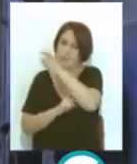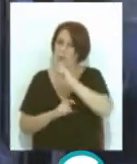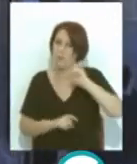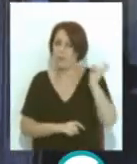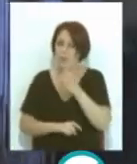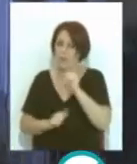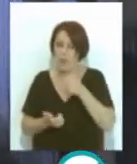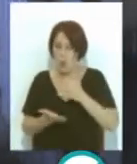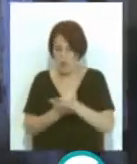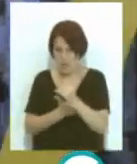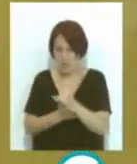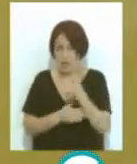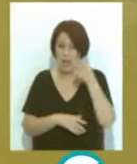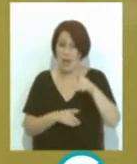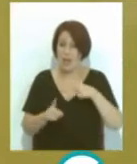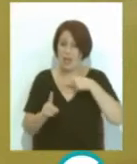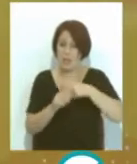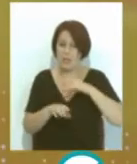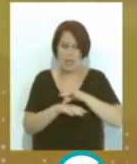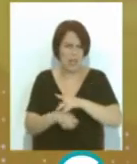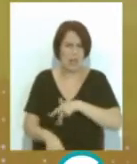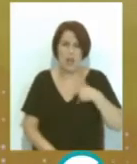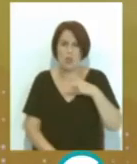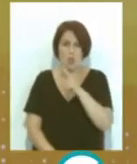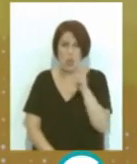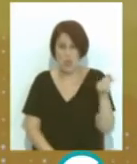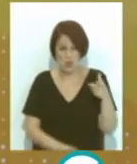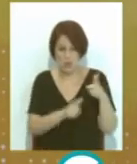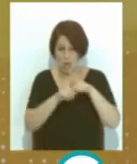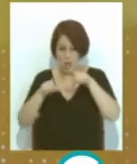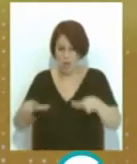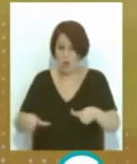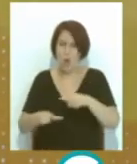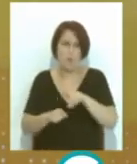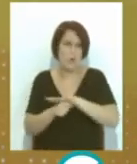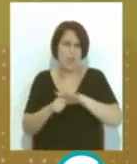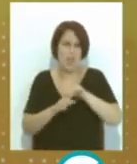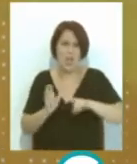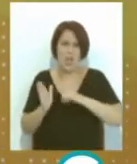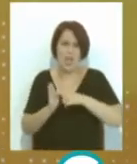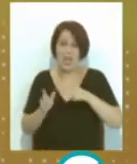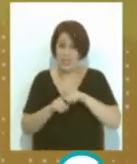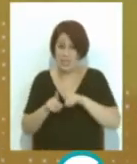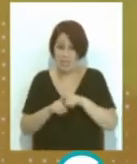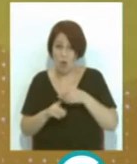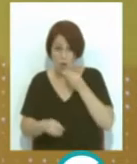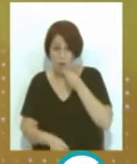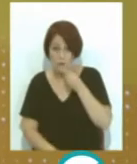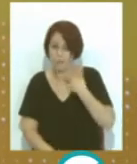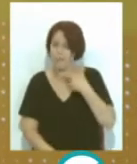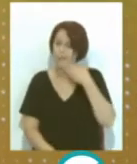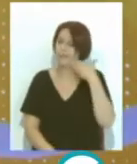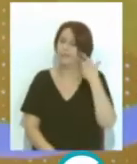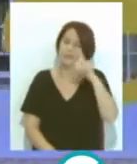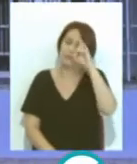por Ubrique además de una guía general con 200 establecimientos de toda la provincia el crítico gastronómico presume de que se trata